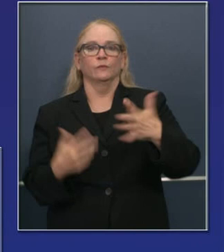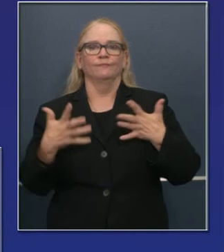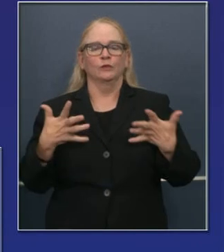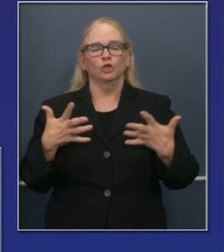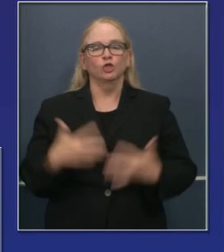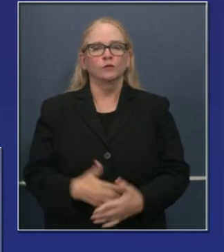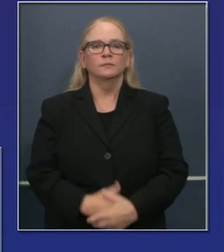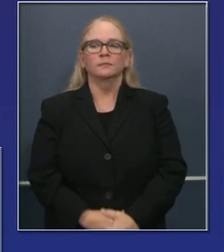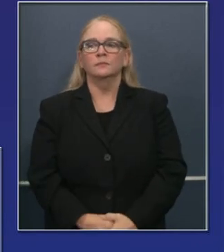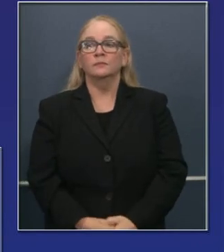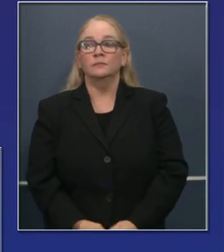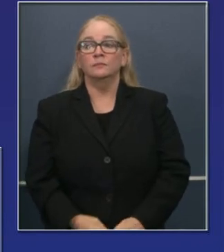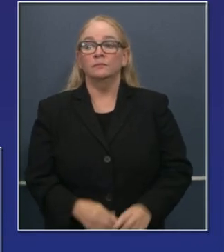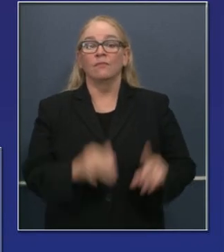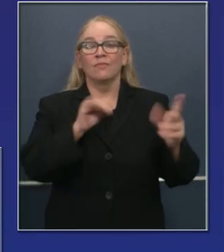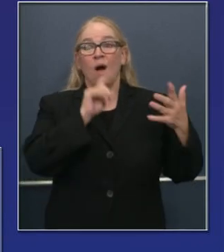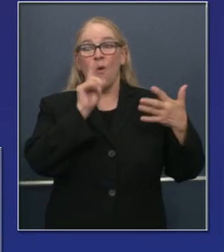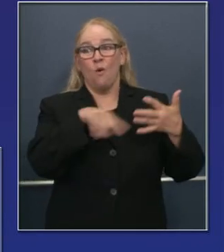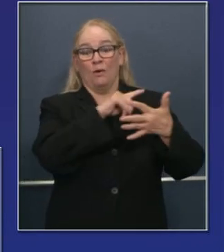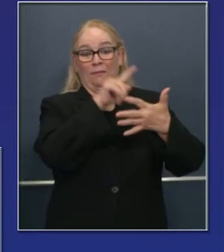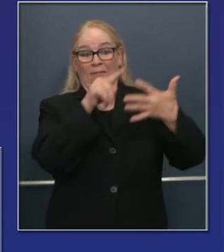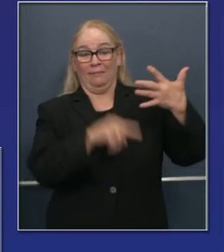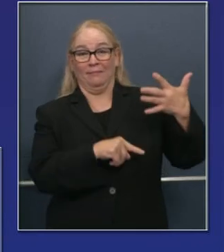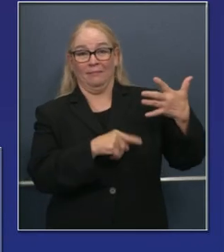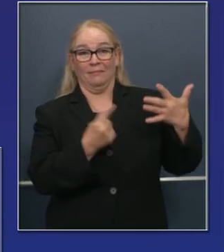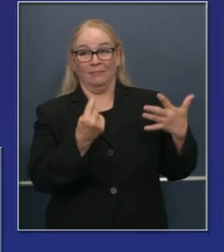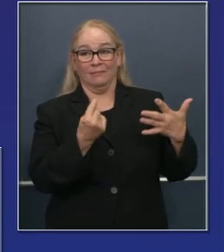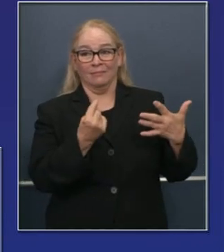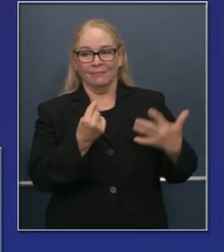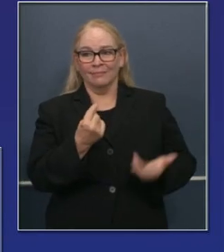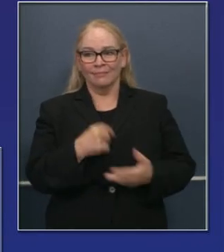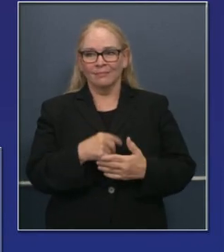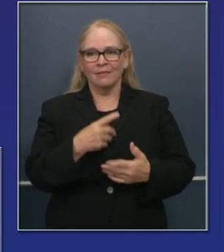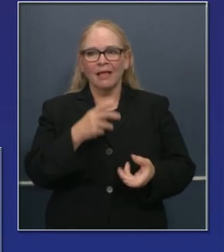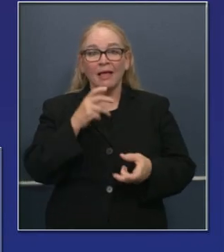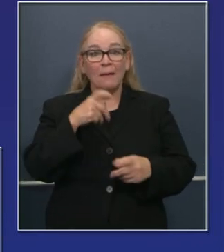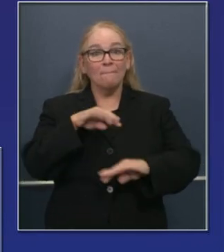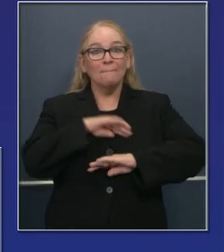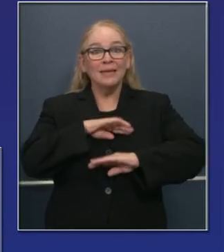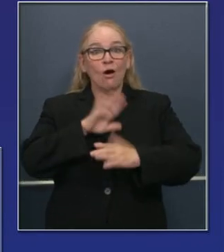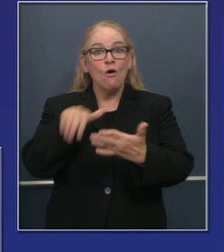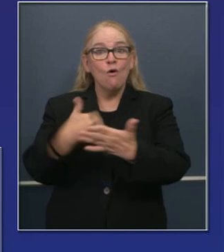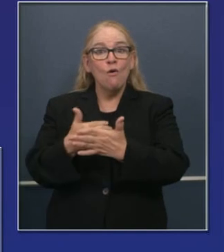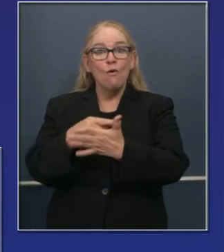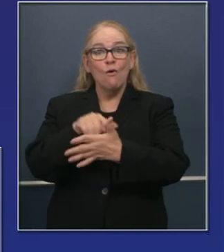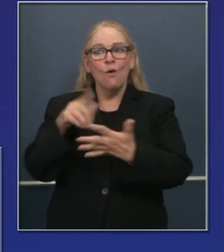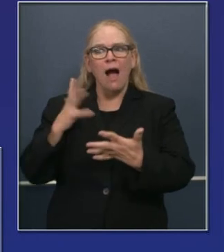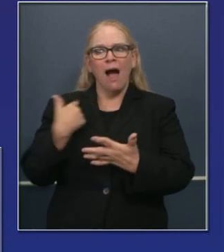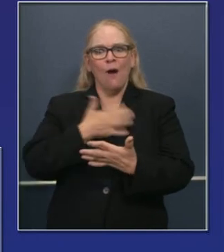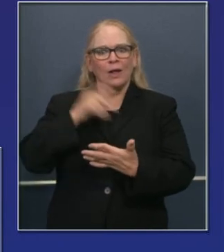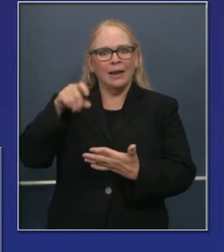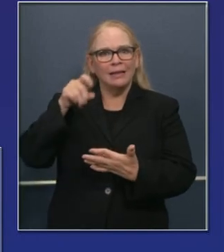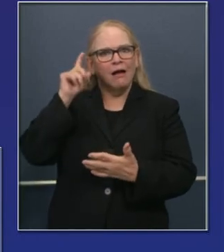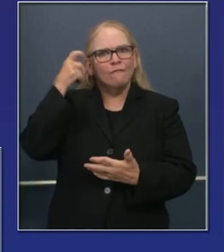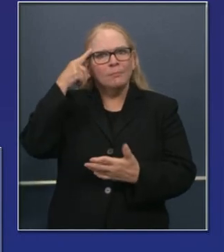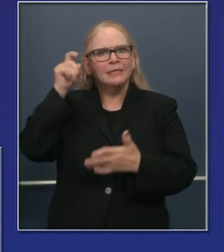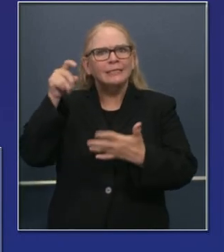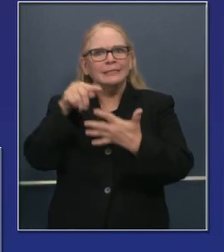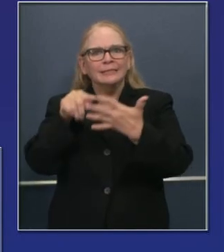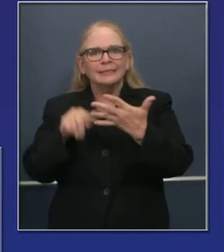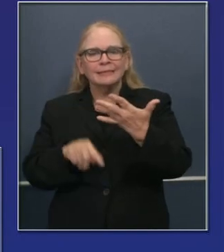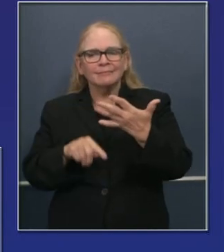claramente estas órdenes ejecutivas no cumplen con la totalidad de la necesidad o peticiones de parte de gobernadores